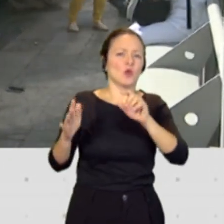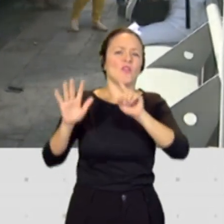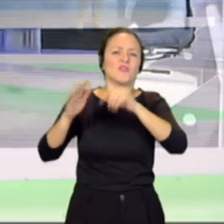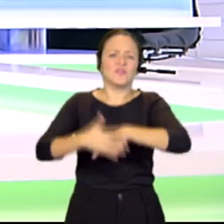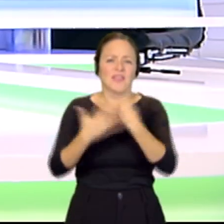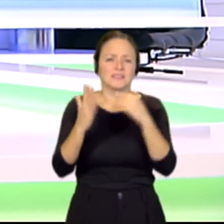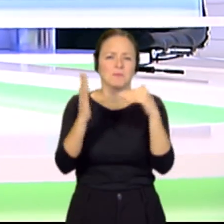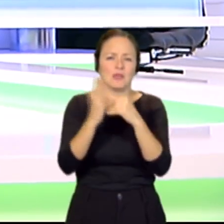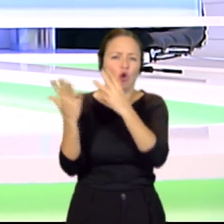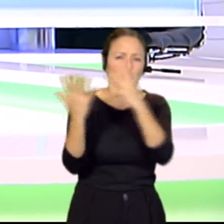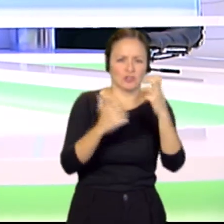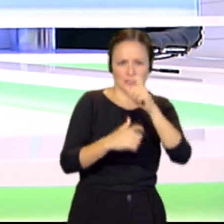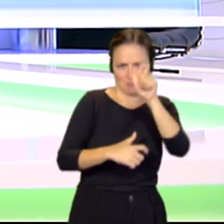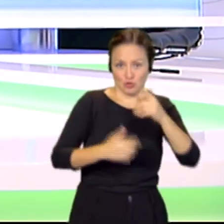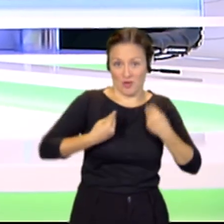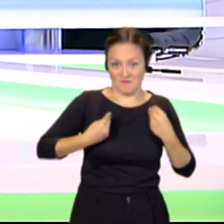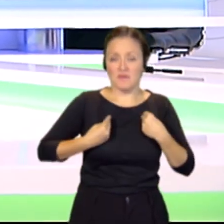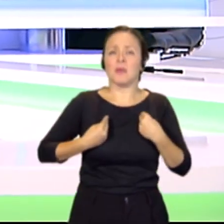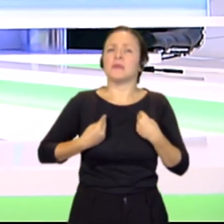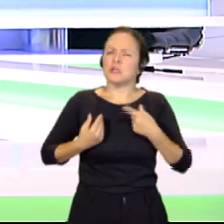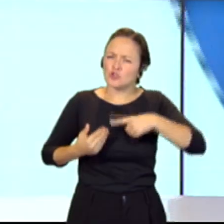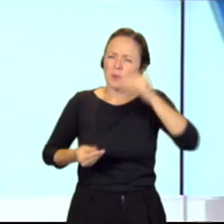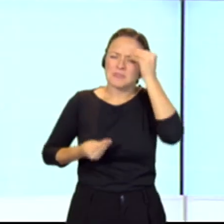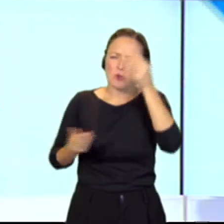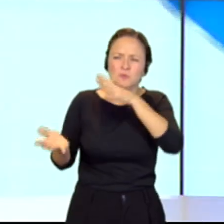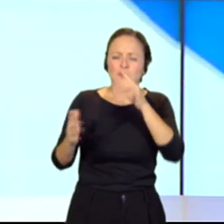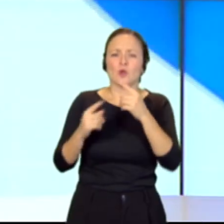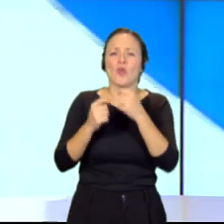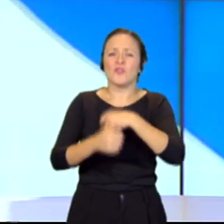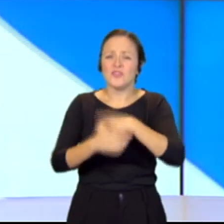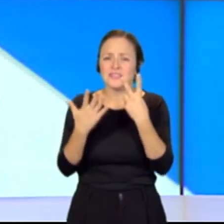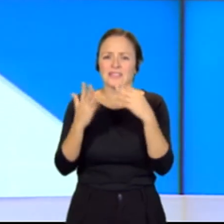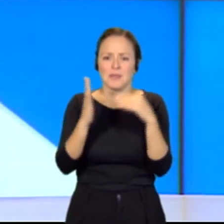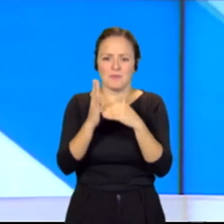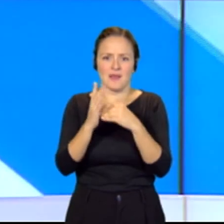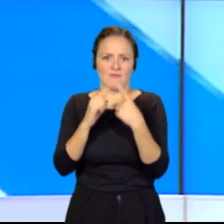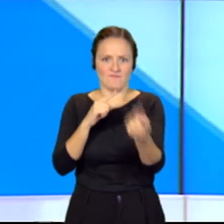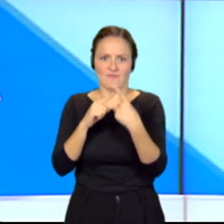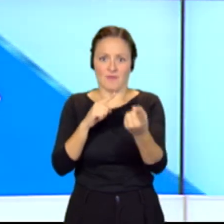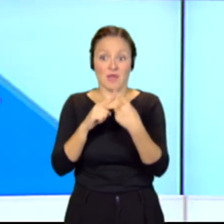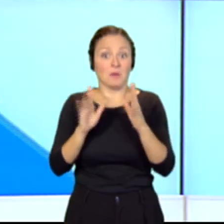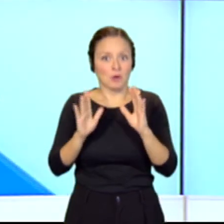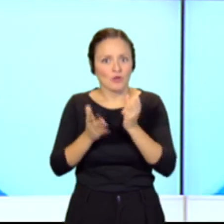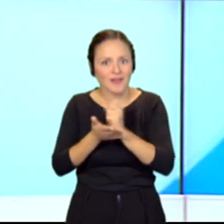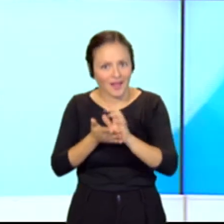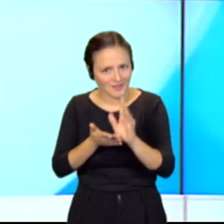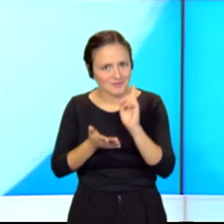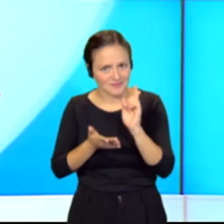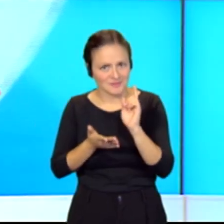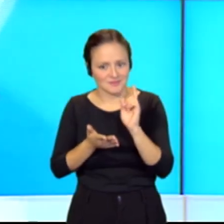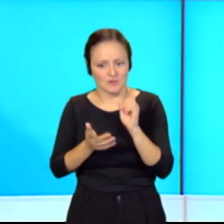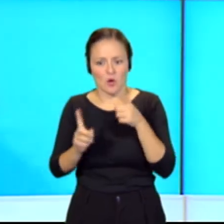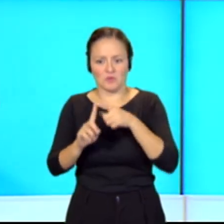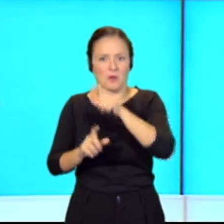aproximadamente realizaremos unos 17.000 viajes y todo esto de forma gratuita de manera que la